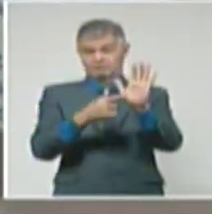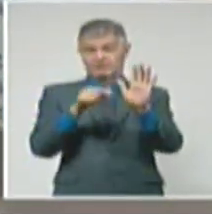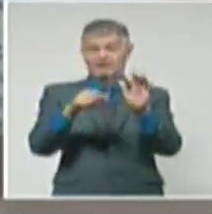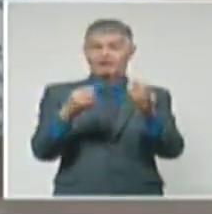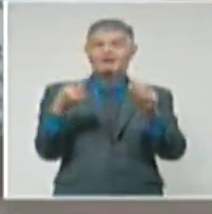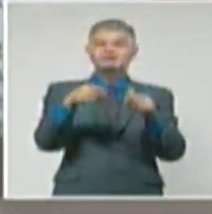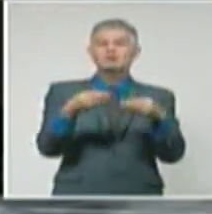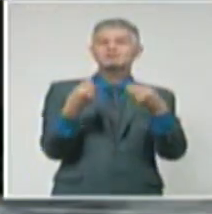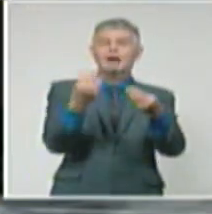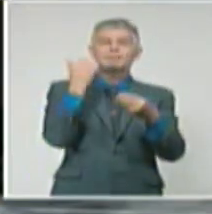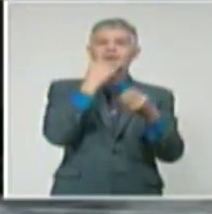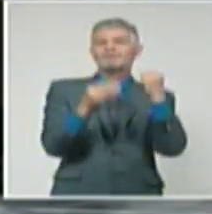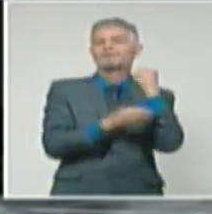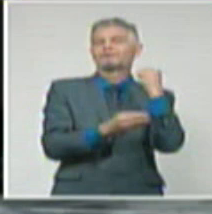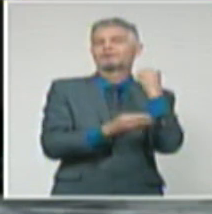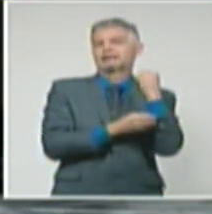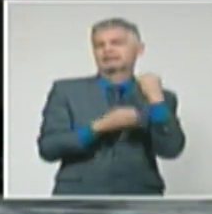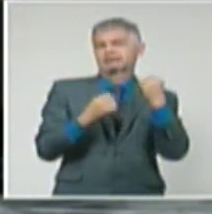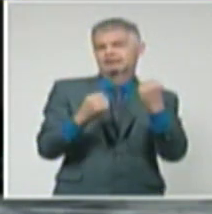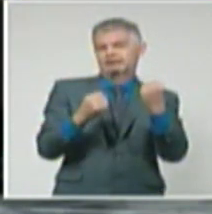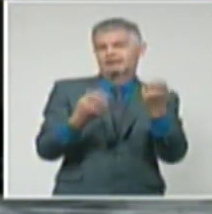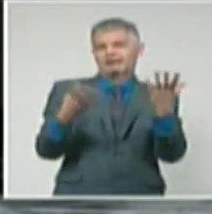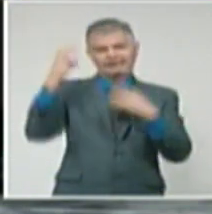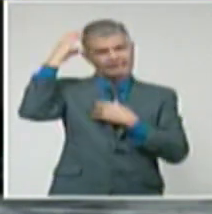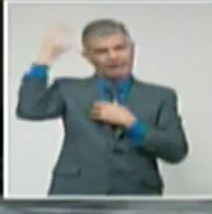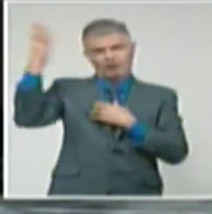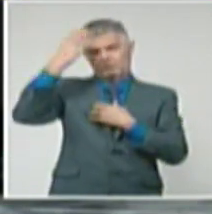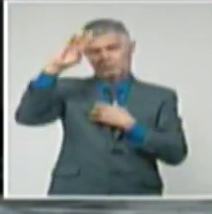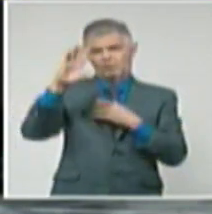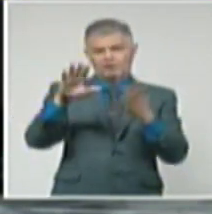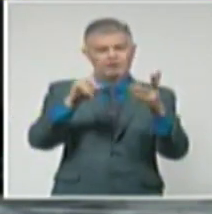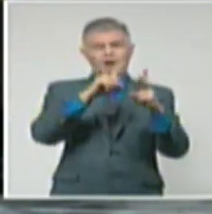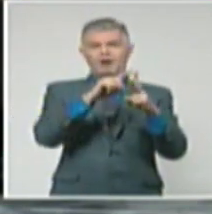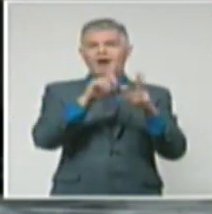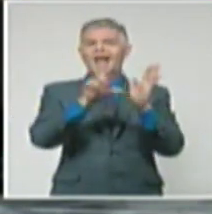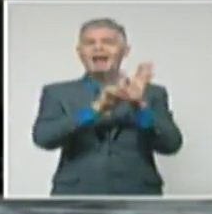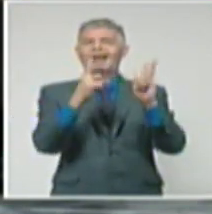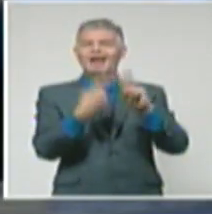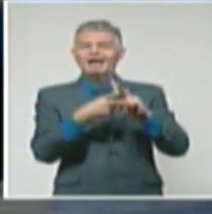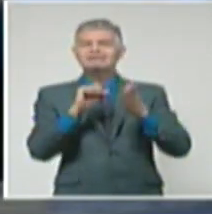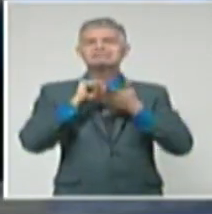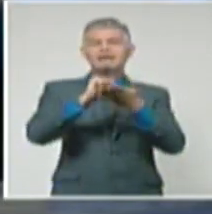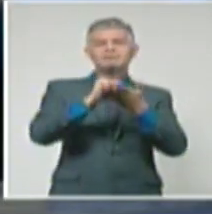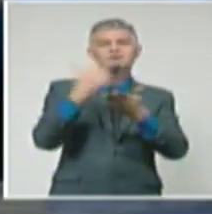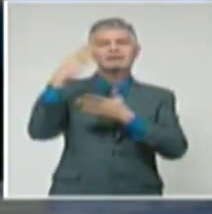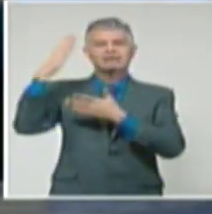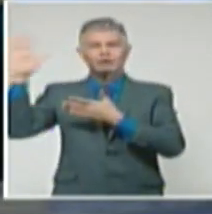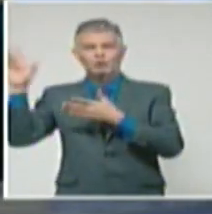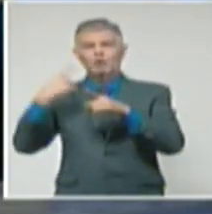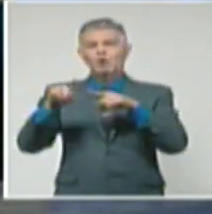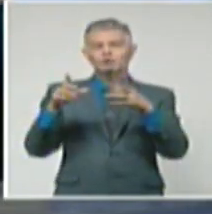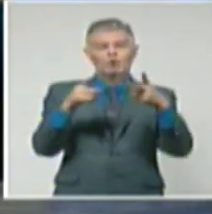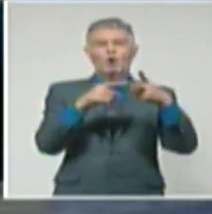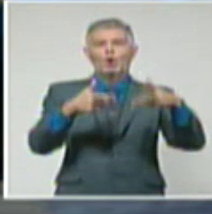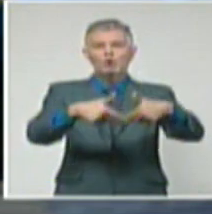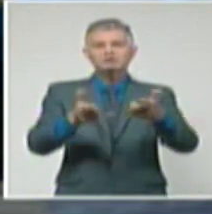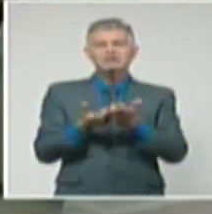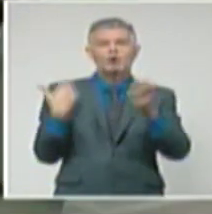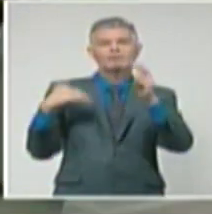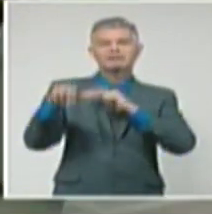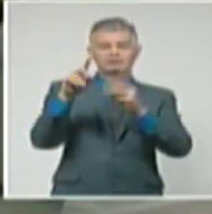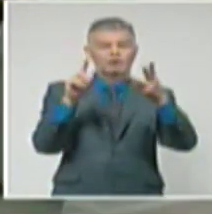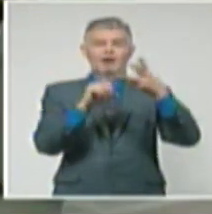institucionalidad del Estado cubano. Proyecto de Ley del Servicio Exterior, del Consejo de Ministros, Proyecto de Ley del Presidente y